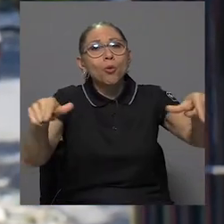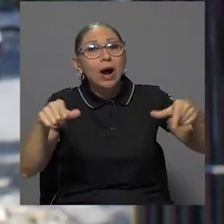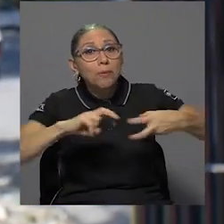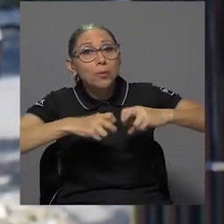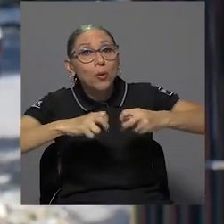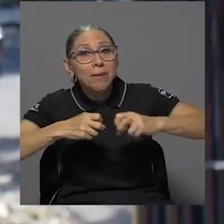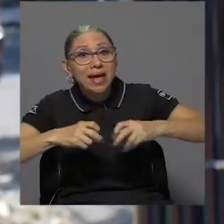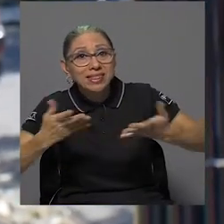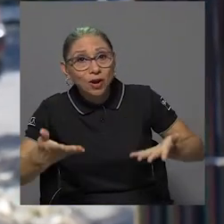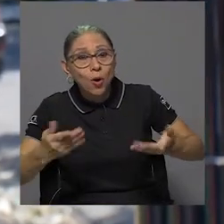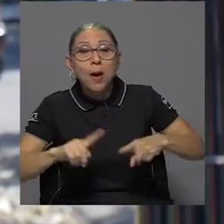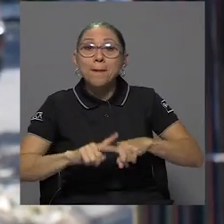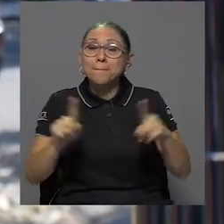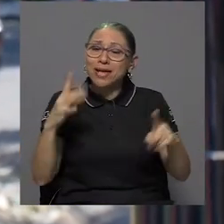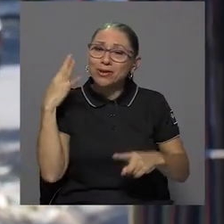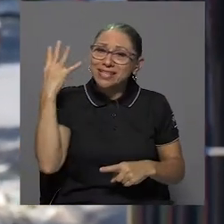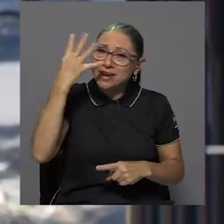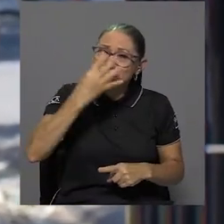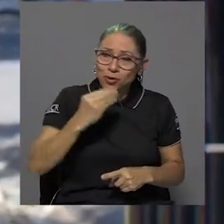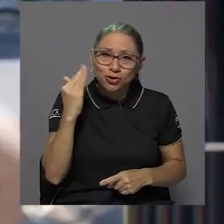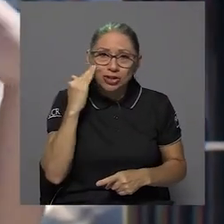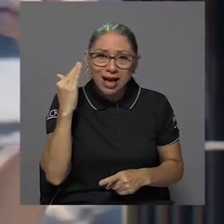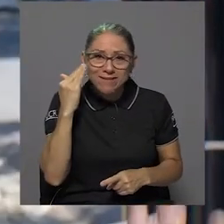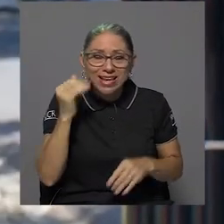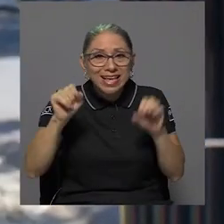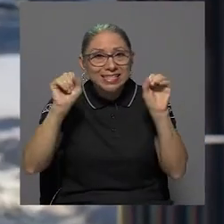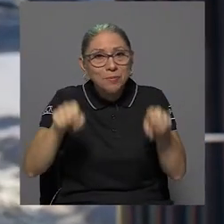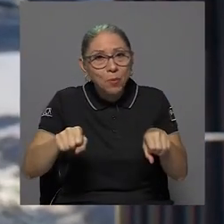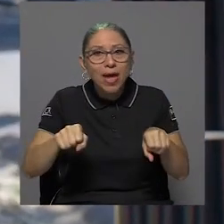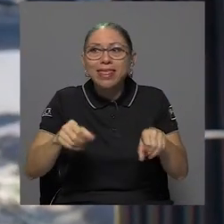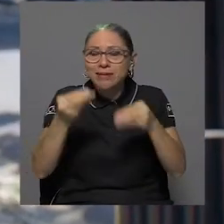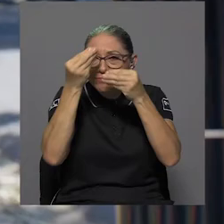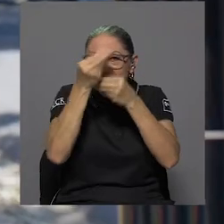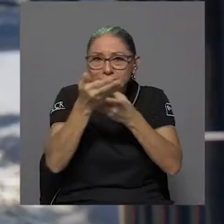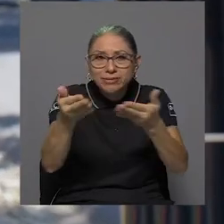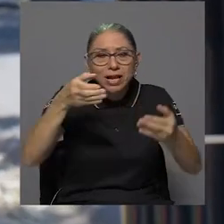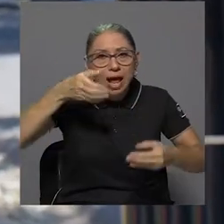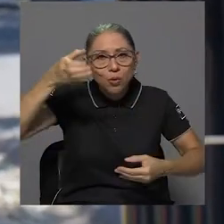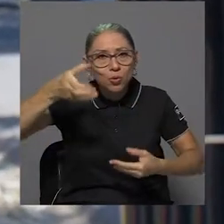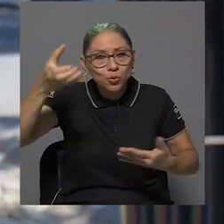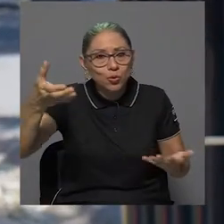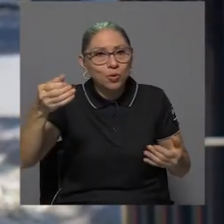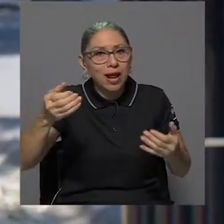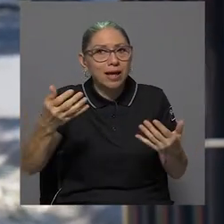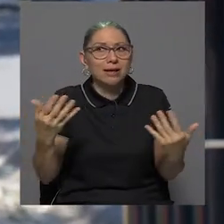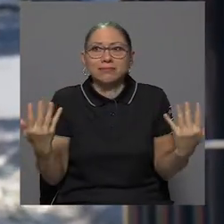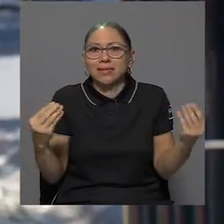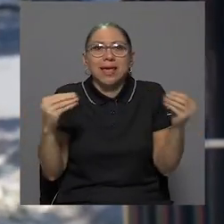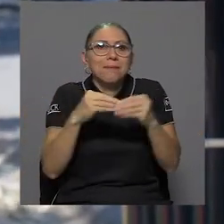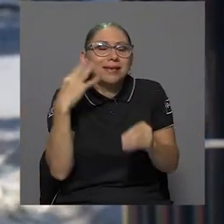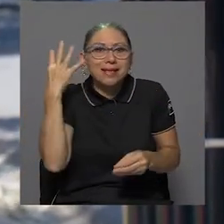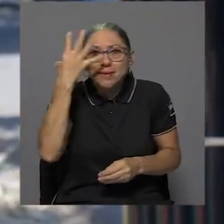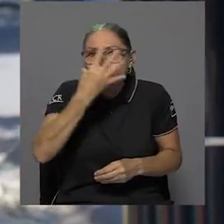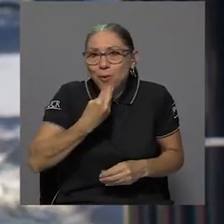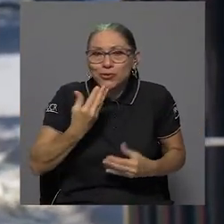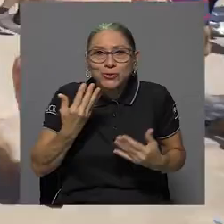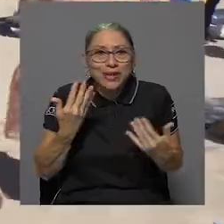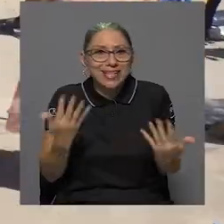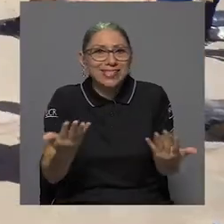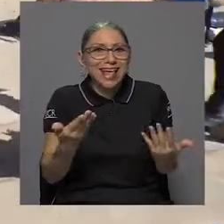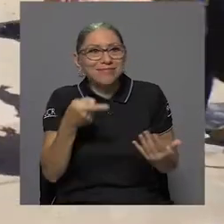pero es hermoso, digamos, también saber de qué se puede impartir la cultura, y qué más hermoso que sea, digamos,